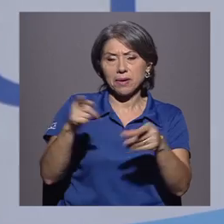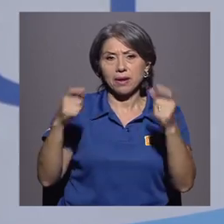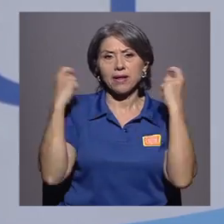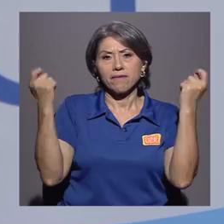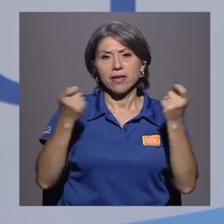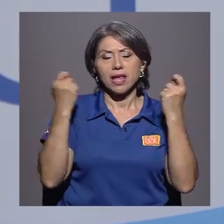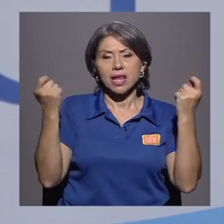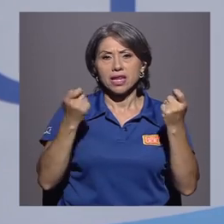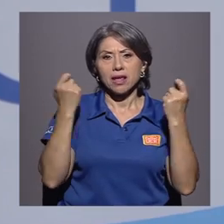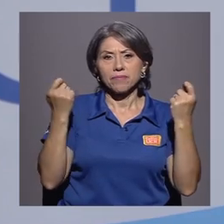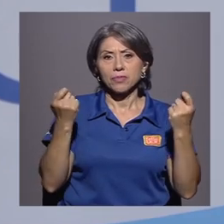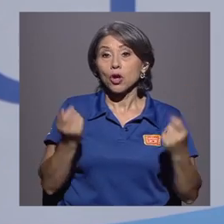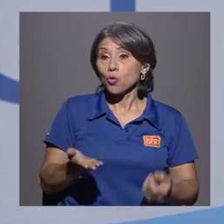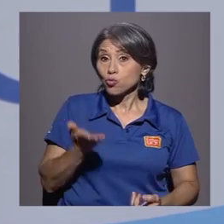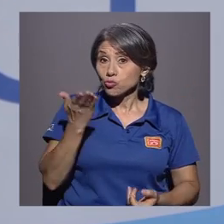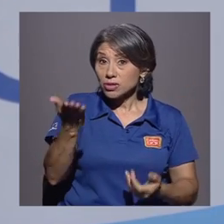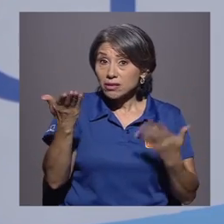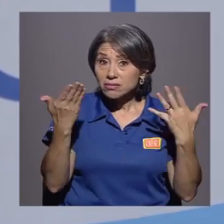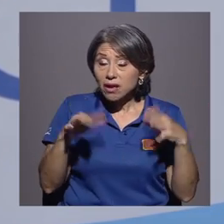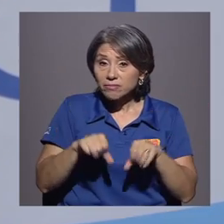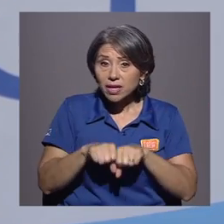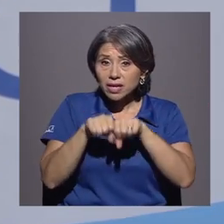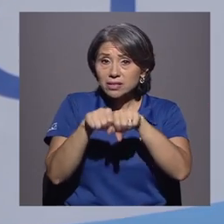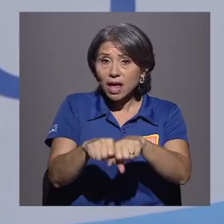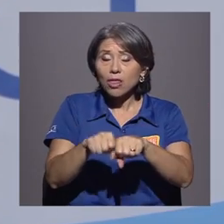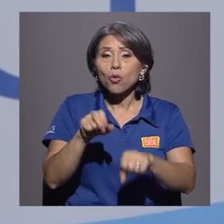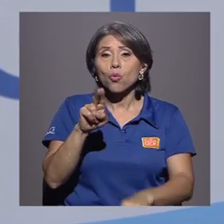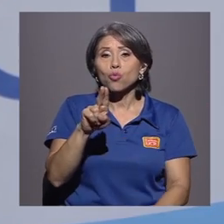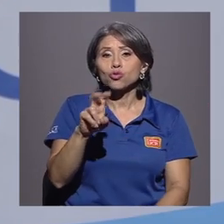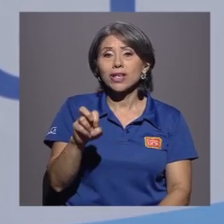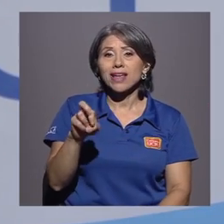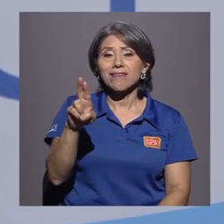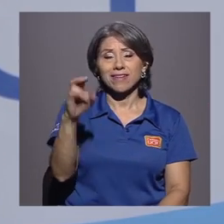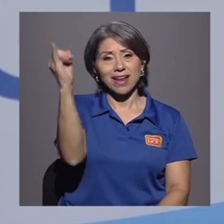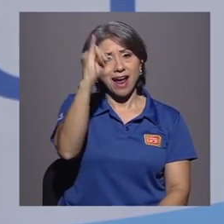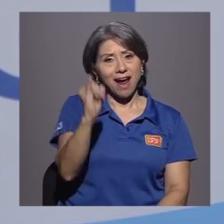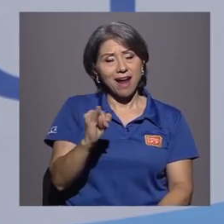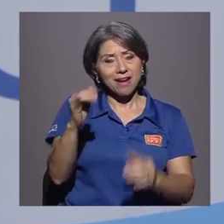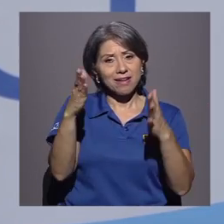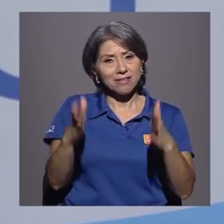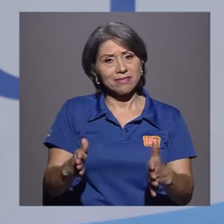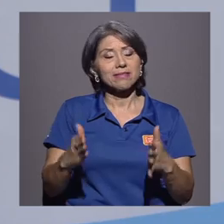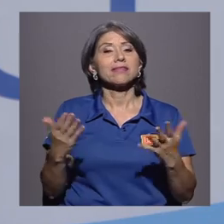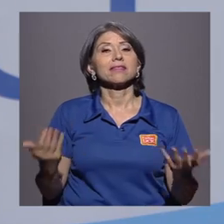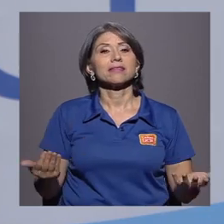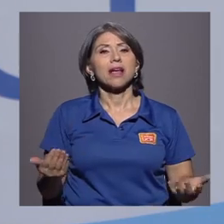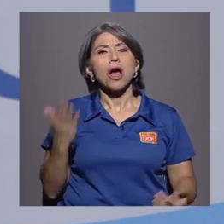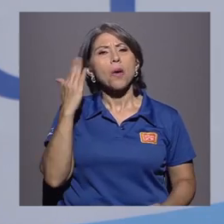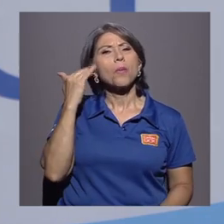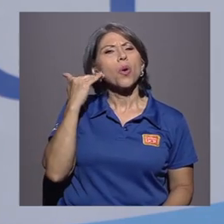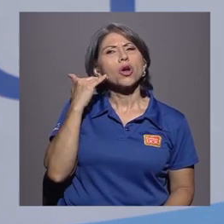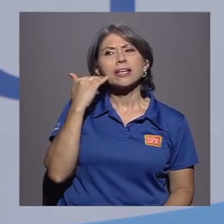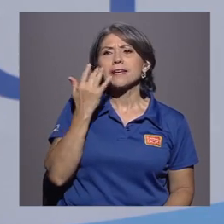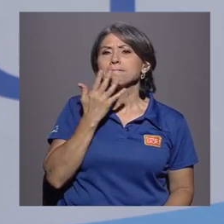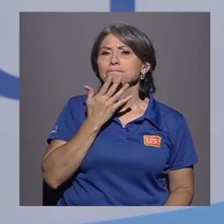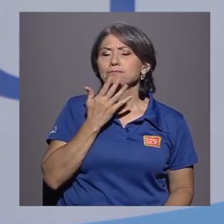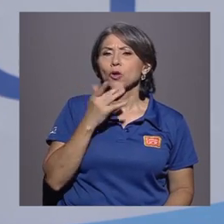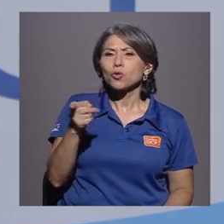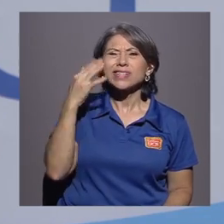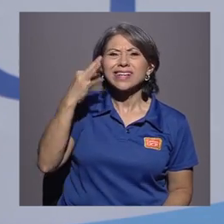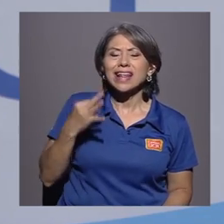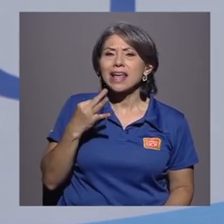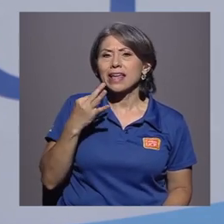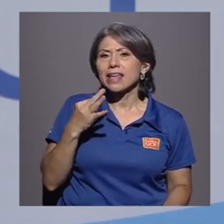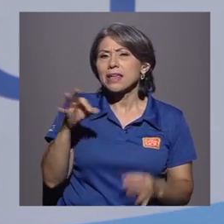y usted como egresado UCR, como artista egresado de la UCR, ¿por qué considera usted que es